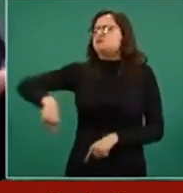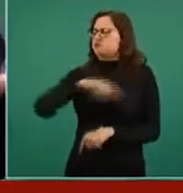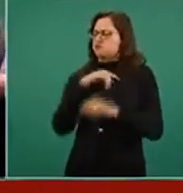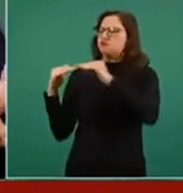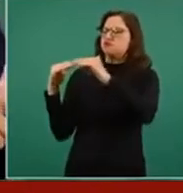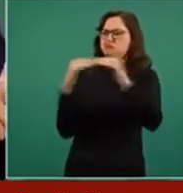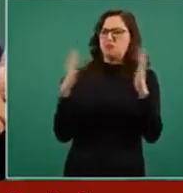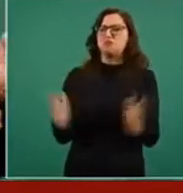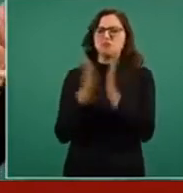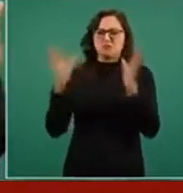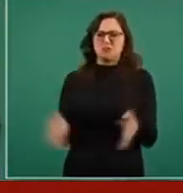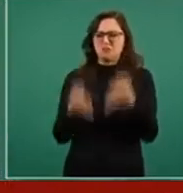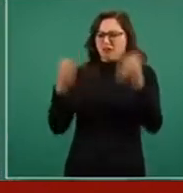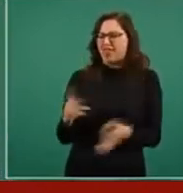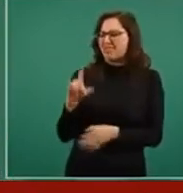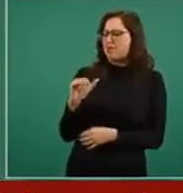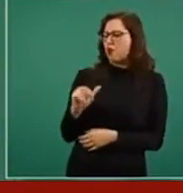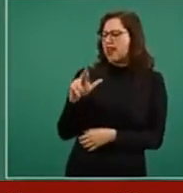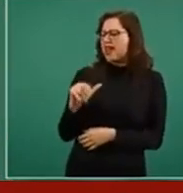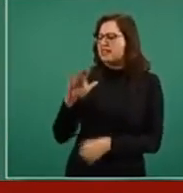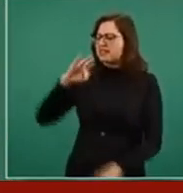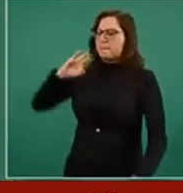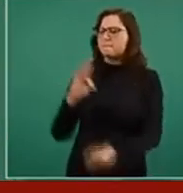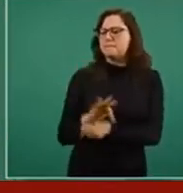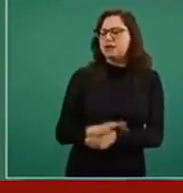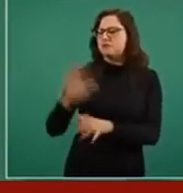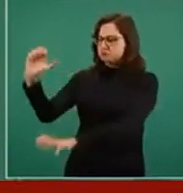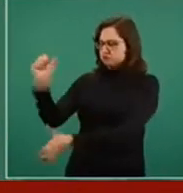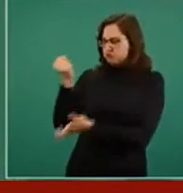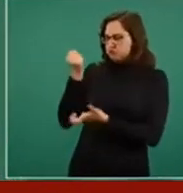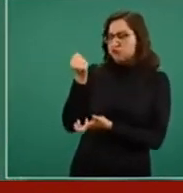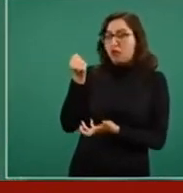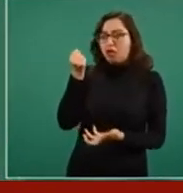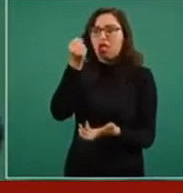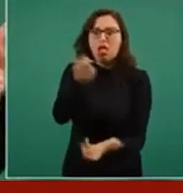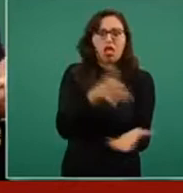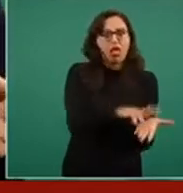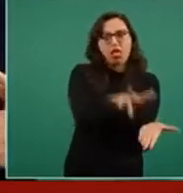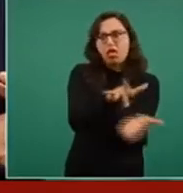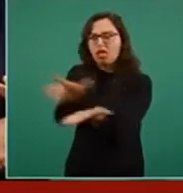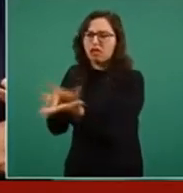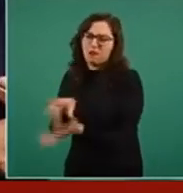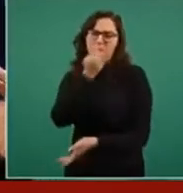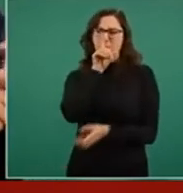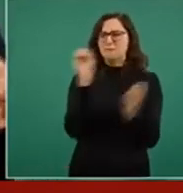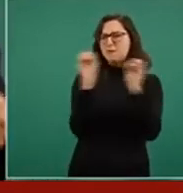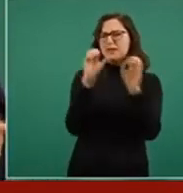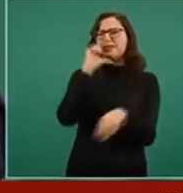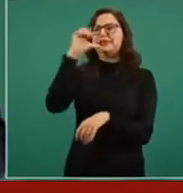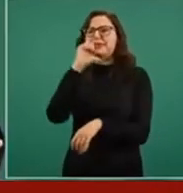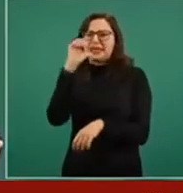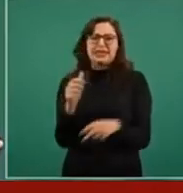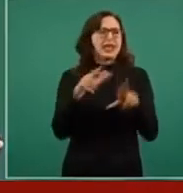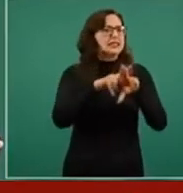ni van a participar los funcionarios, ni mucho menos vamos a hacer fraudes,